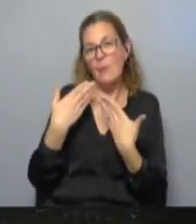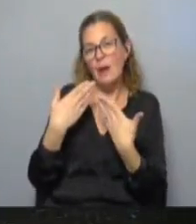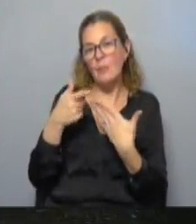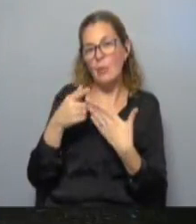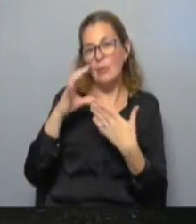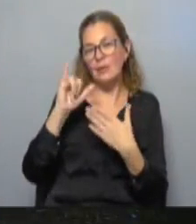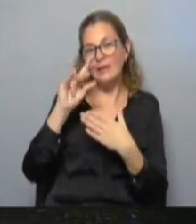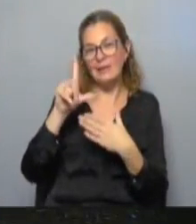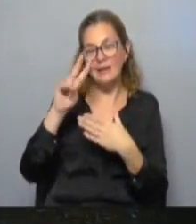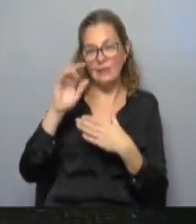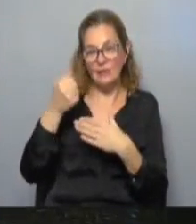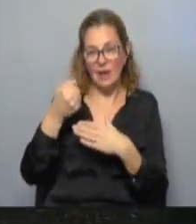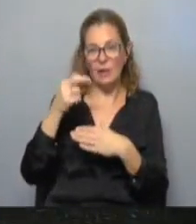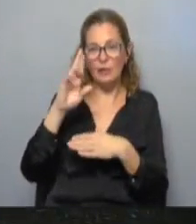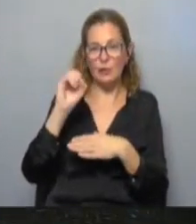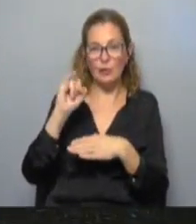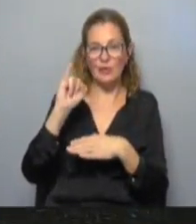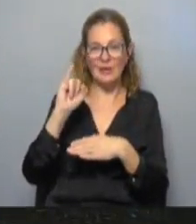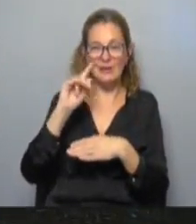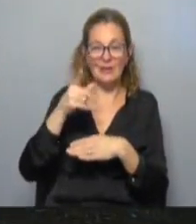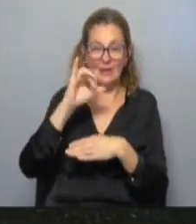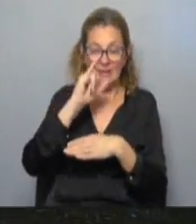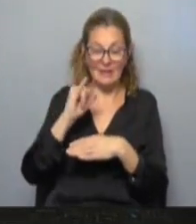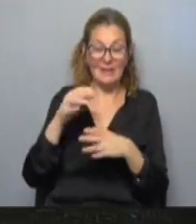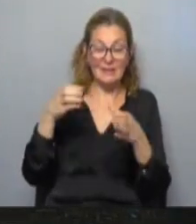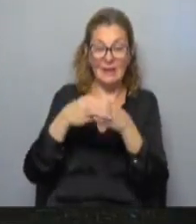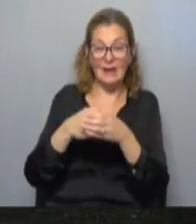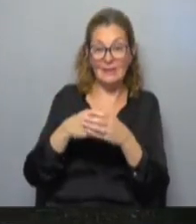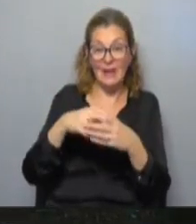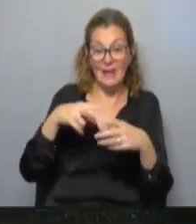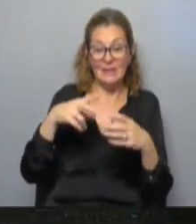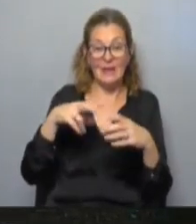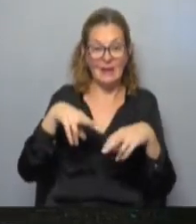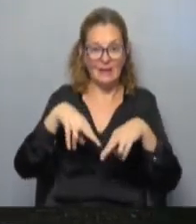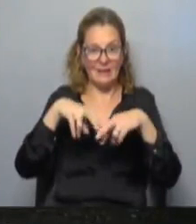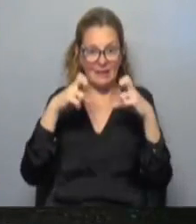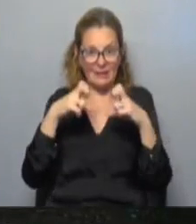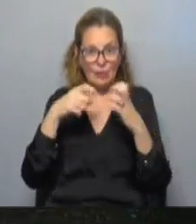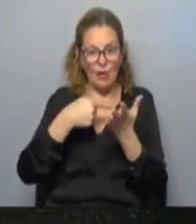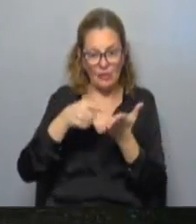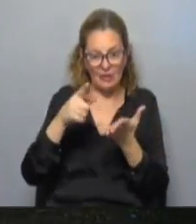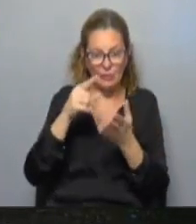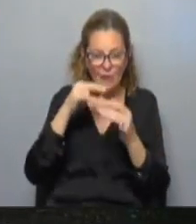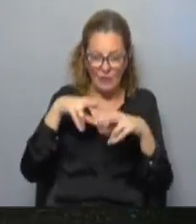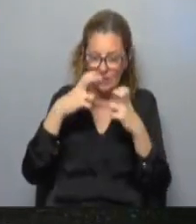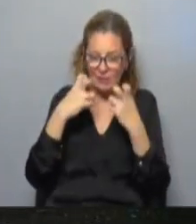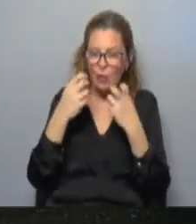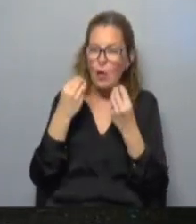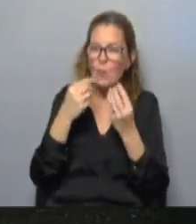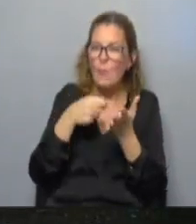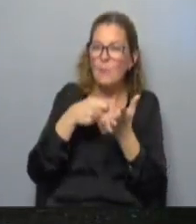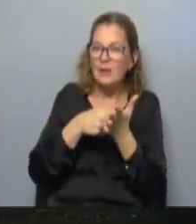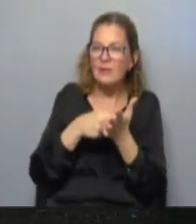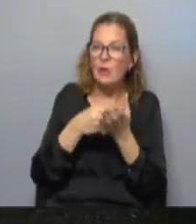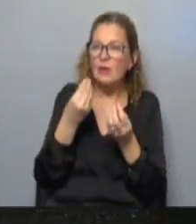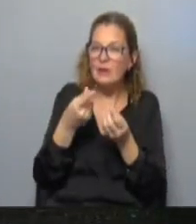Silvia Rodríguez que es integrante del Centro de Investigaciones Económicas CIMBE y ya nos explicó cómo son cómo es que se componen los precios